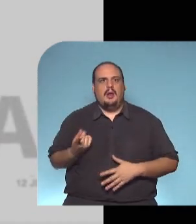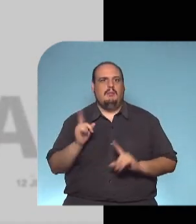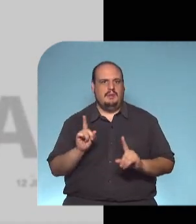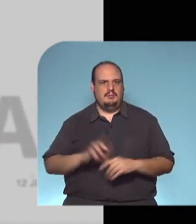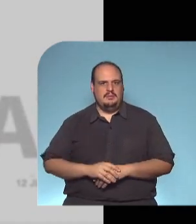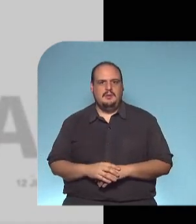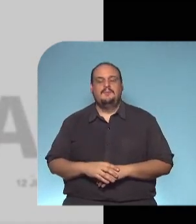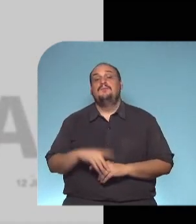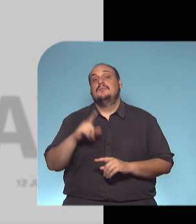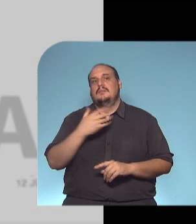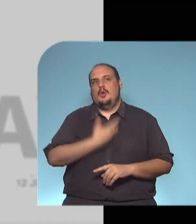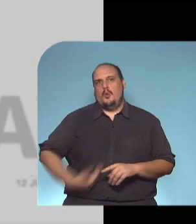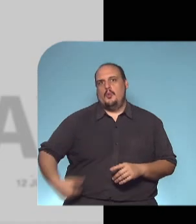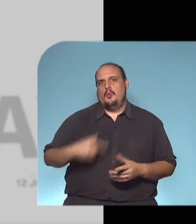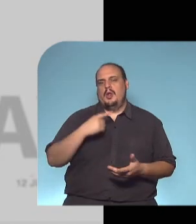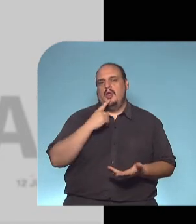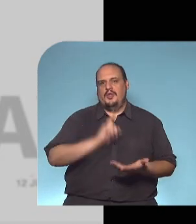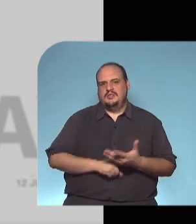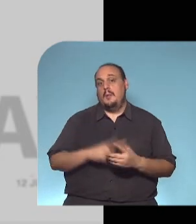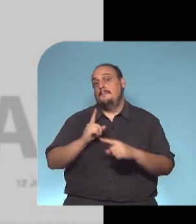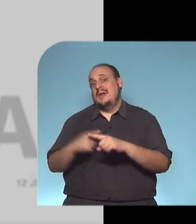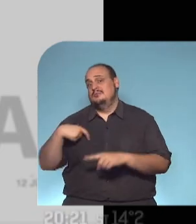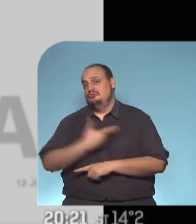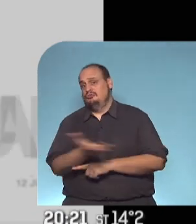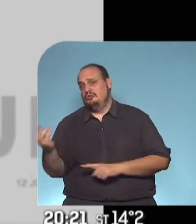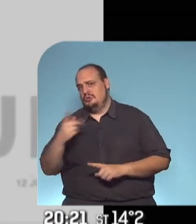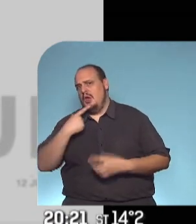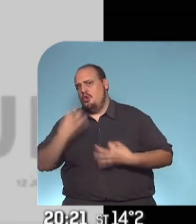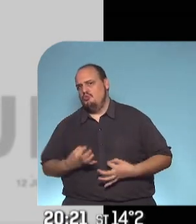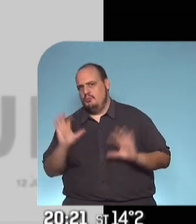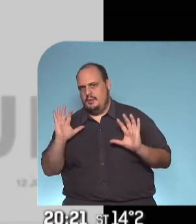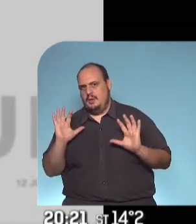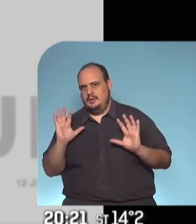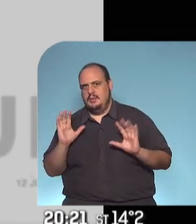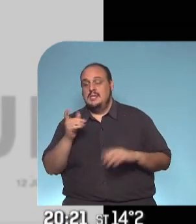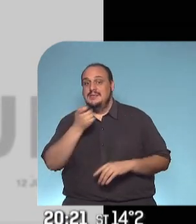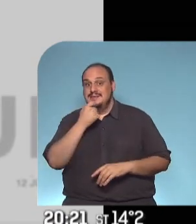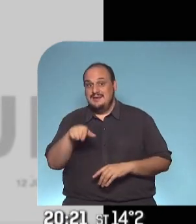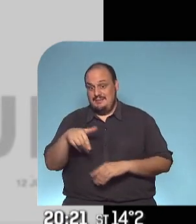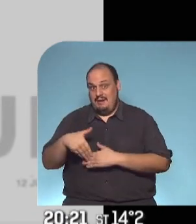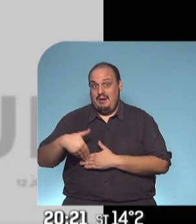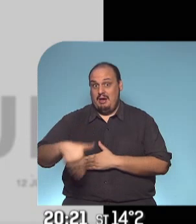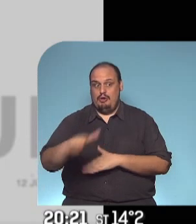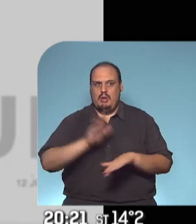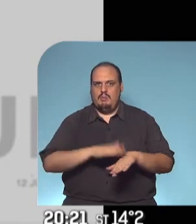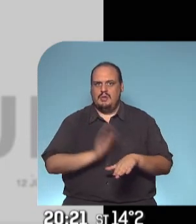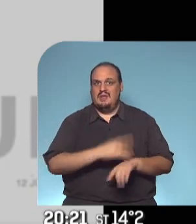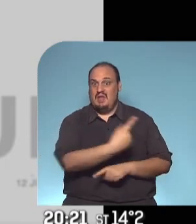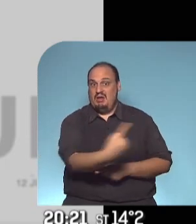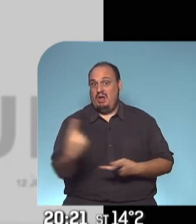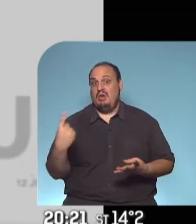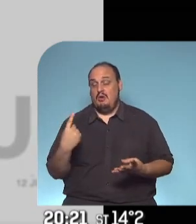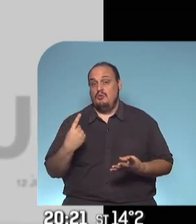la medida gubernamental el cumplimiento por parte de la sociedad si a partir de ahora se pone en juego la responsabilidad ciudadana